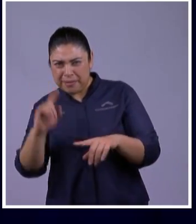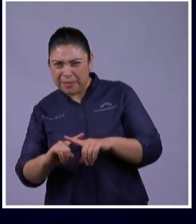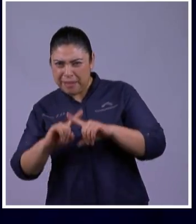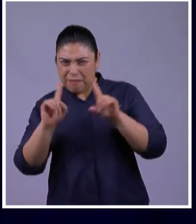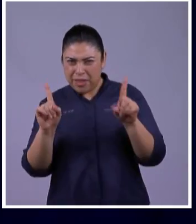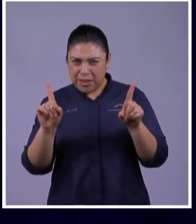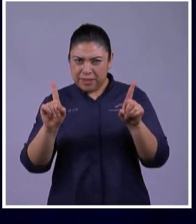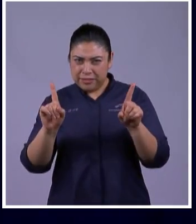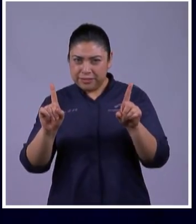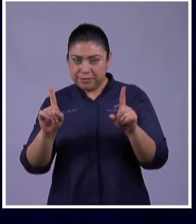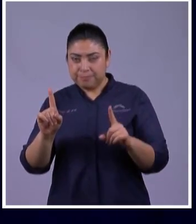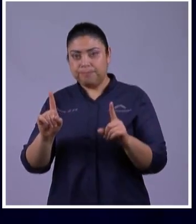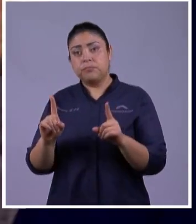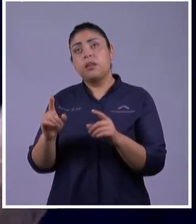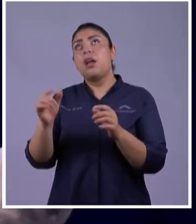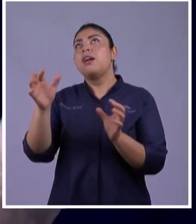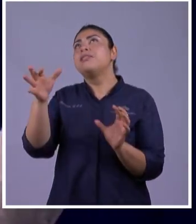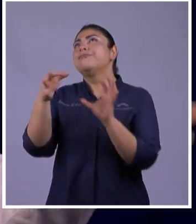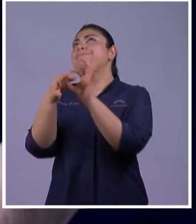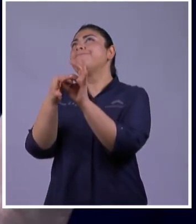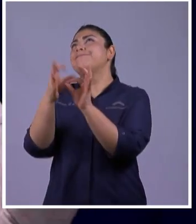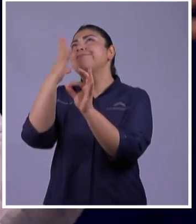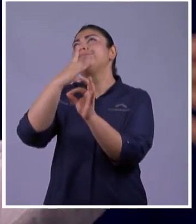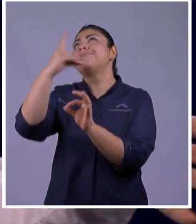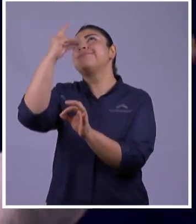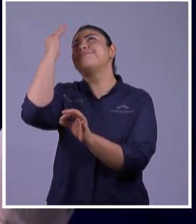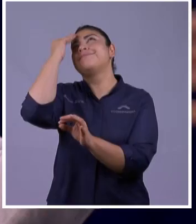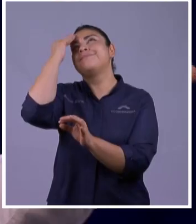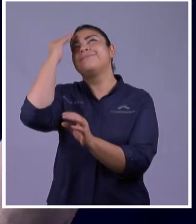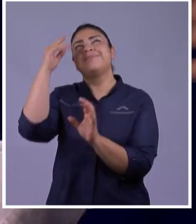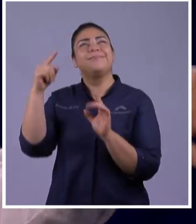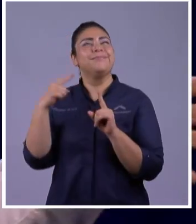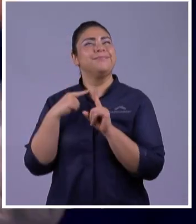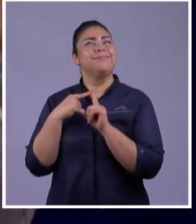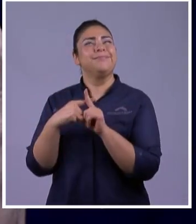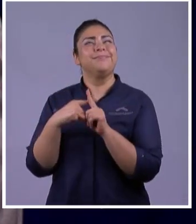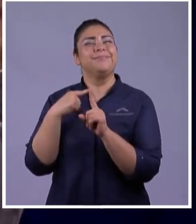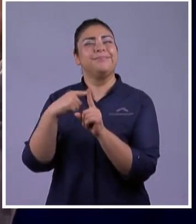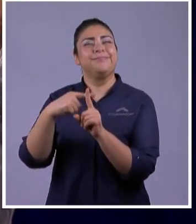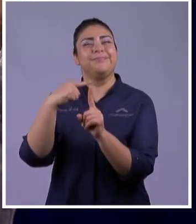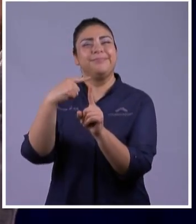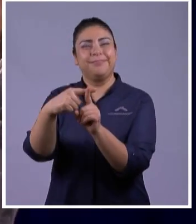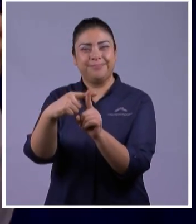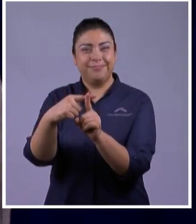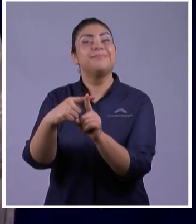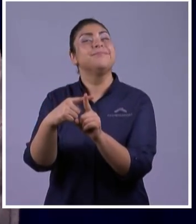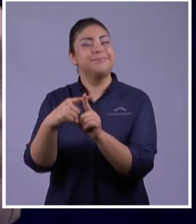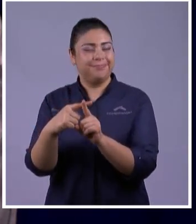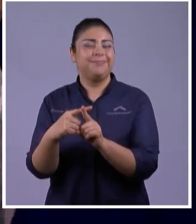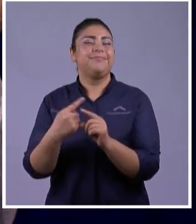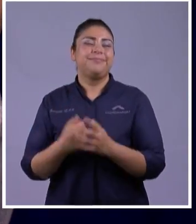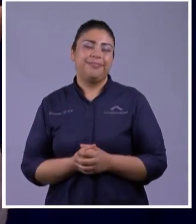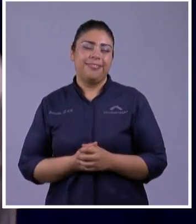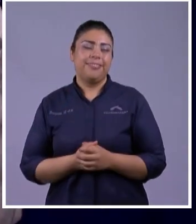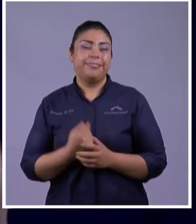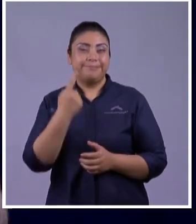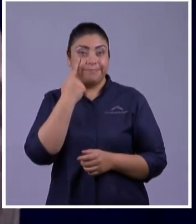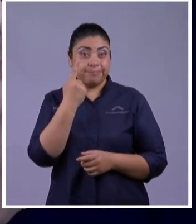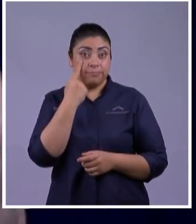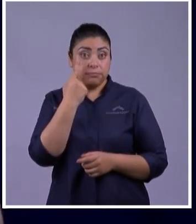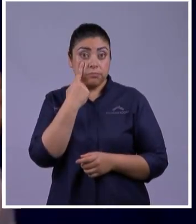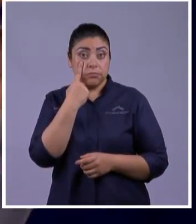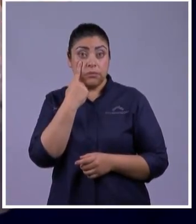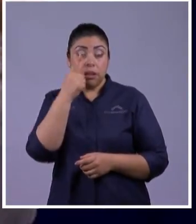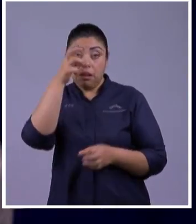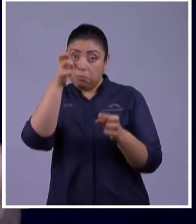Sin Dios Y el que pensaba Según lo que Dios le da a pensar Ojo El hombre es Lo que es